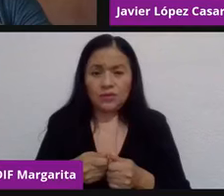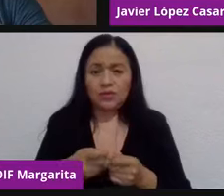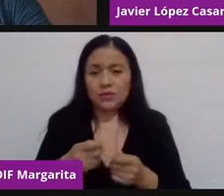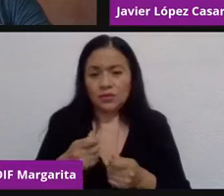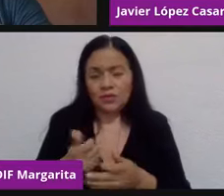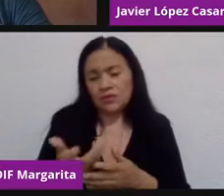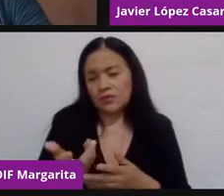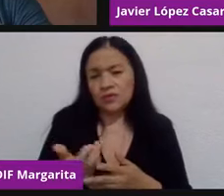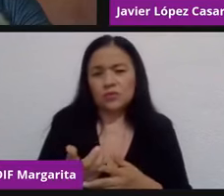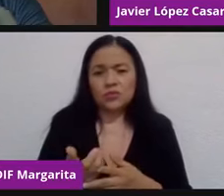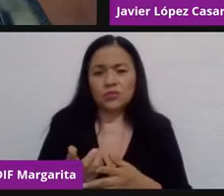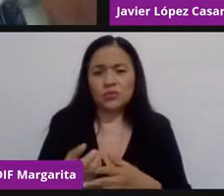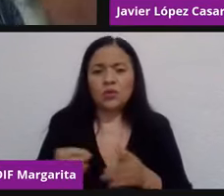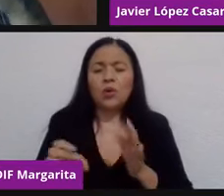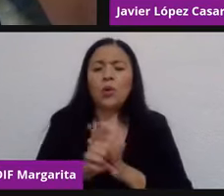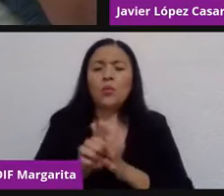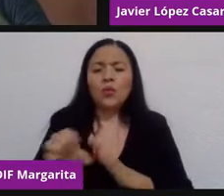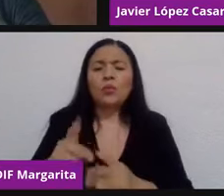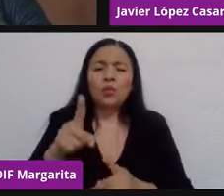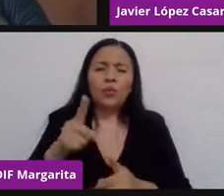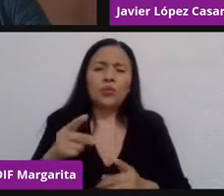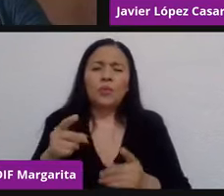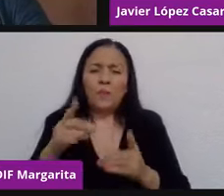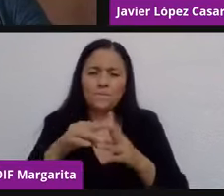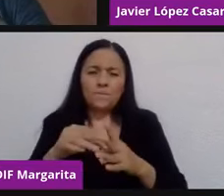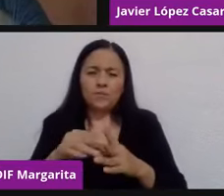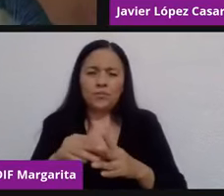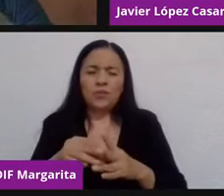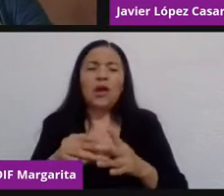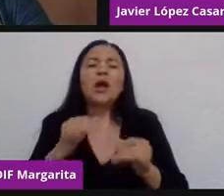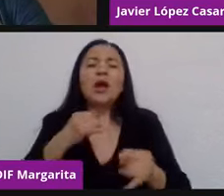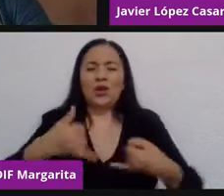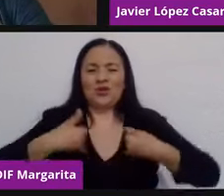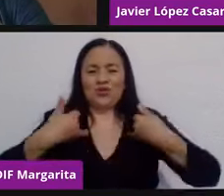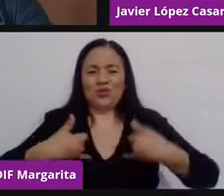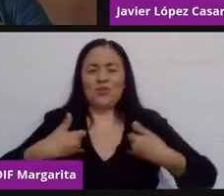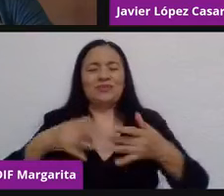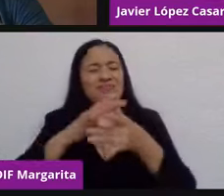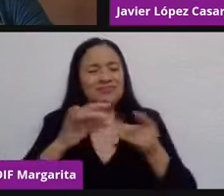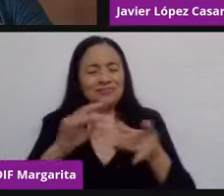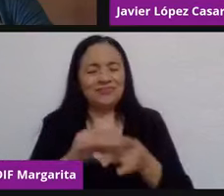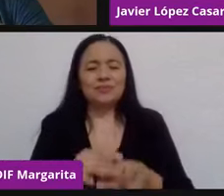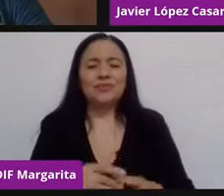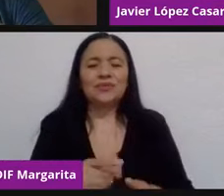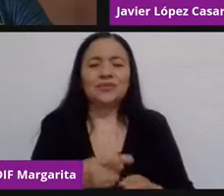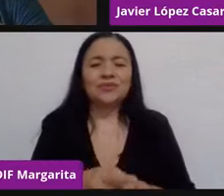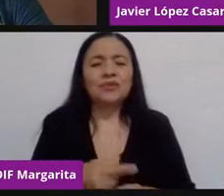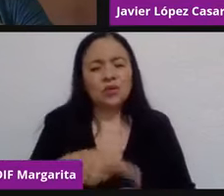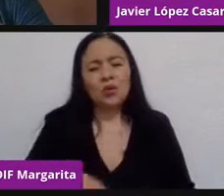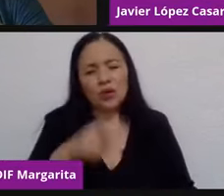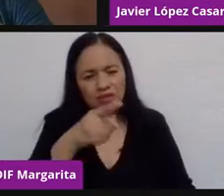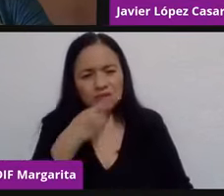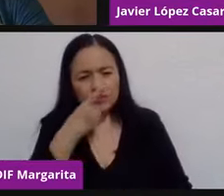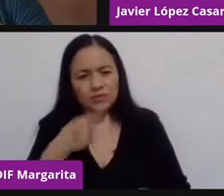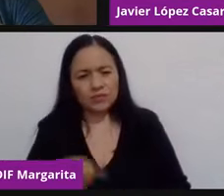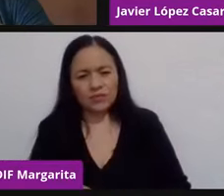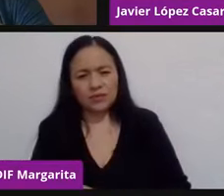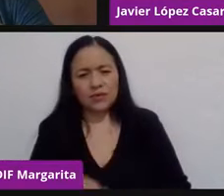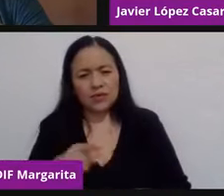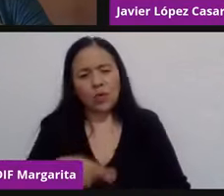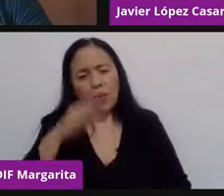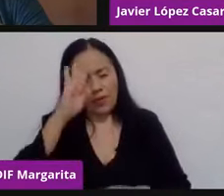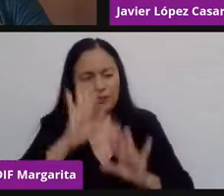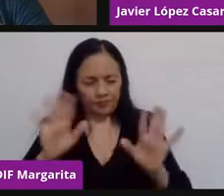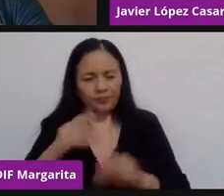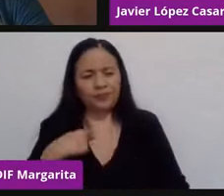Y normalmente cuando me dirijo a los jóvenes, les hago una reflexión o les invito a hacer una reflexión. Les digo, ver,